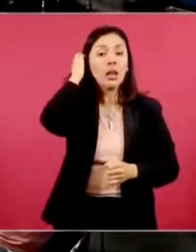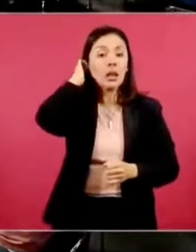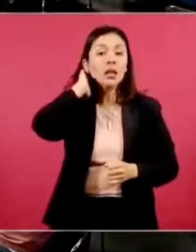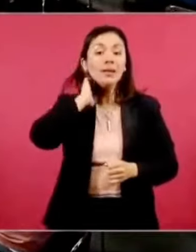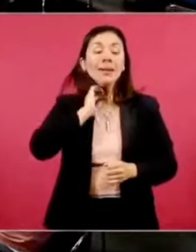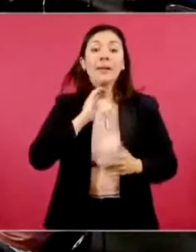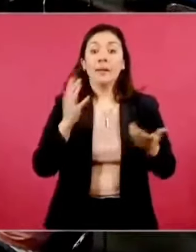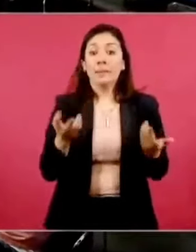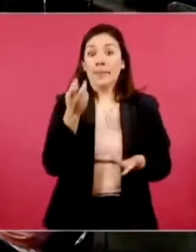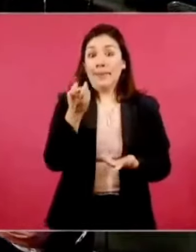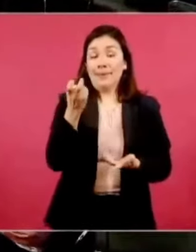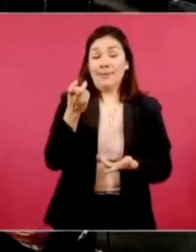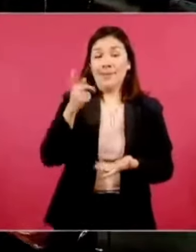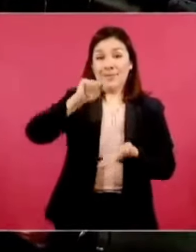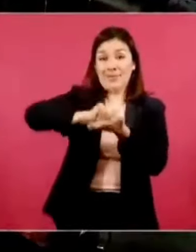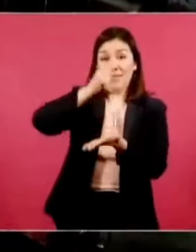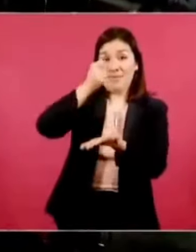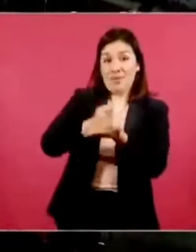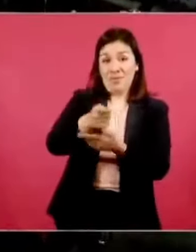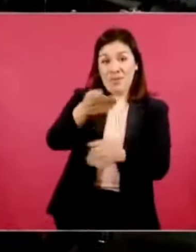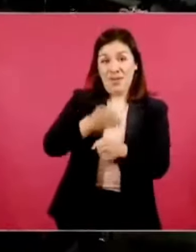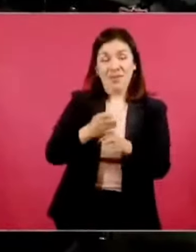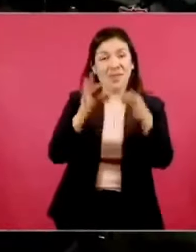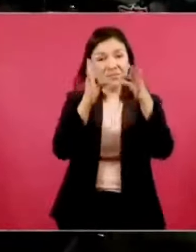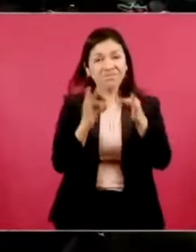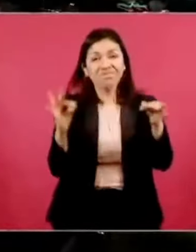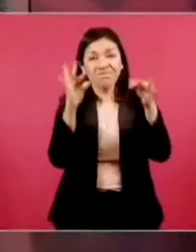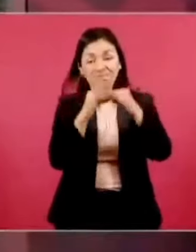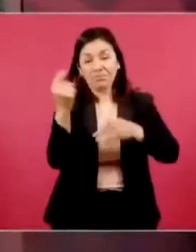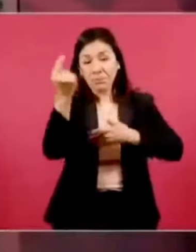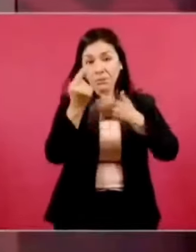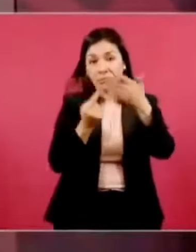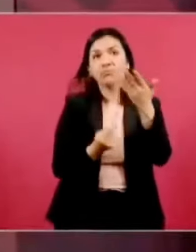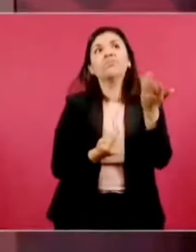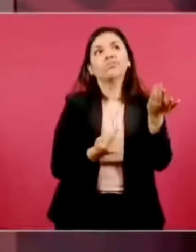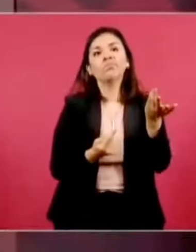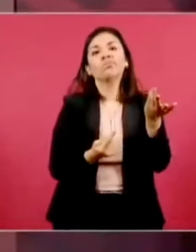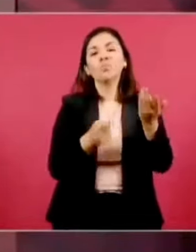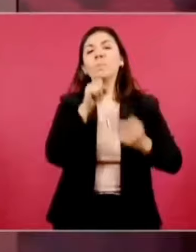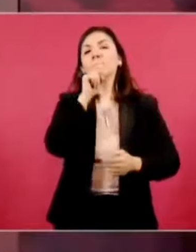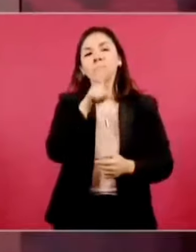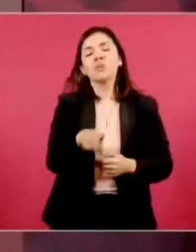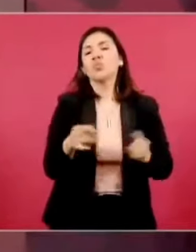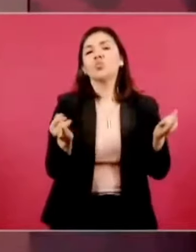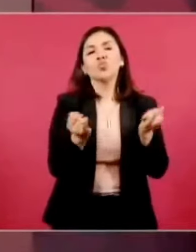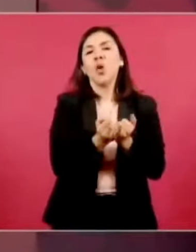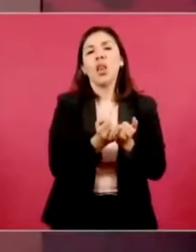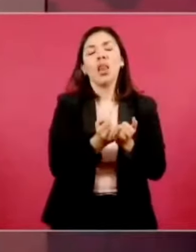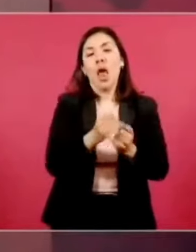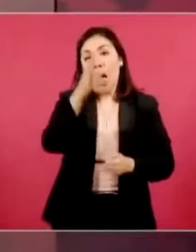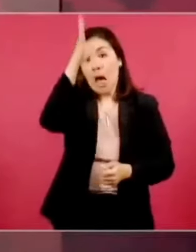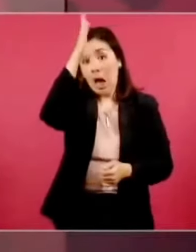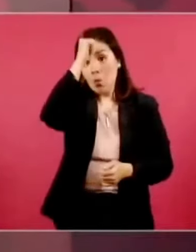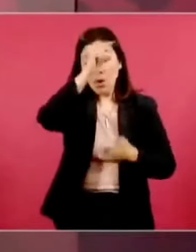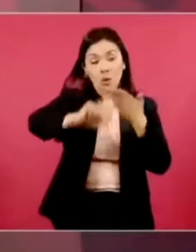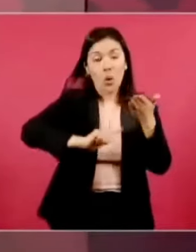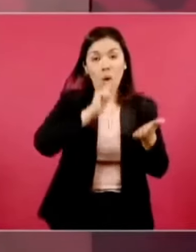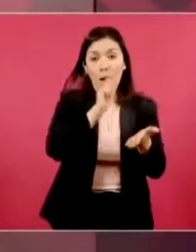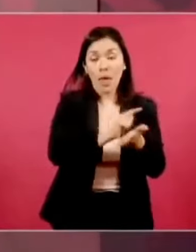en el caso de Tamaulipas, con todo esto que estás planteando, pues tiene que ser de acuerdo a las leyes,